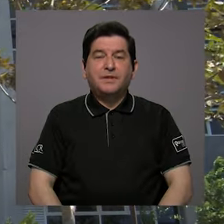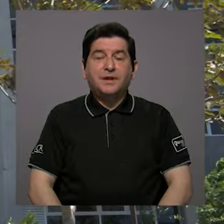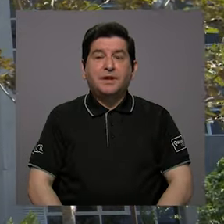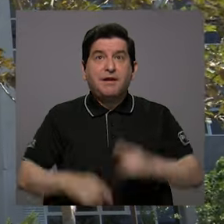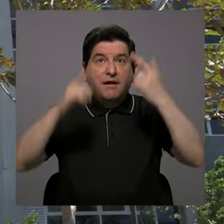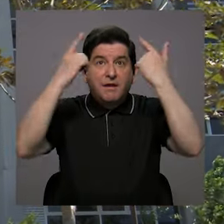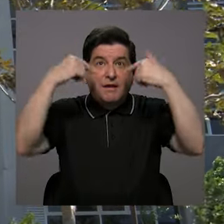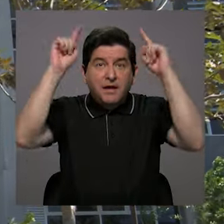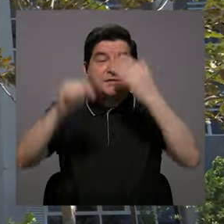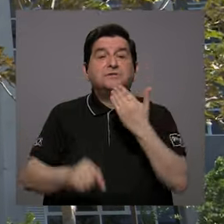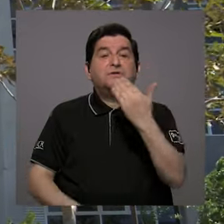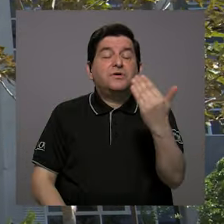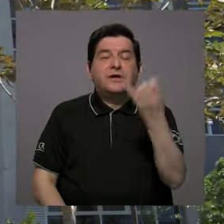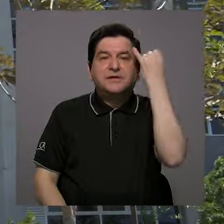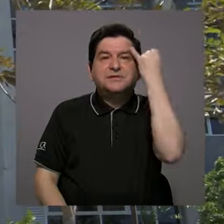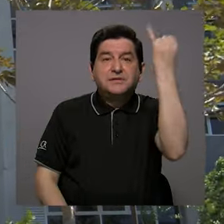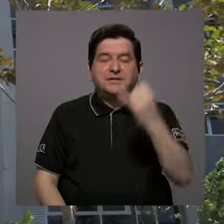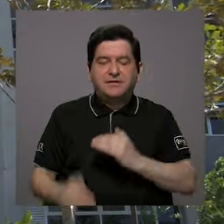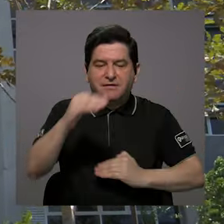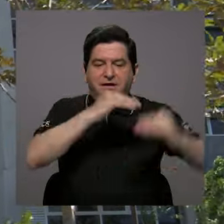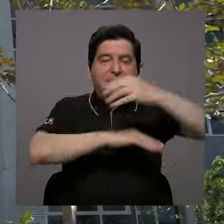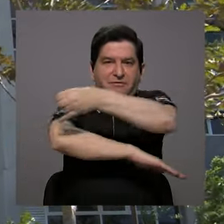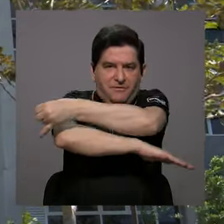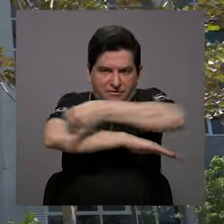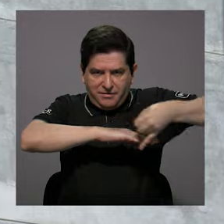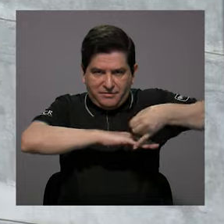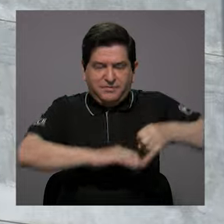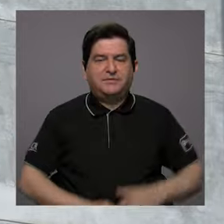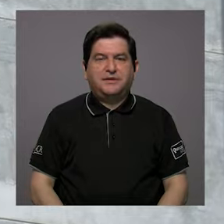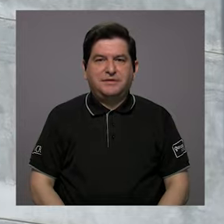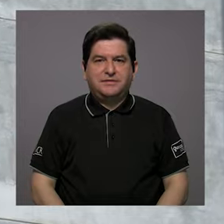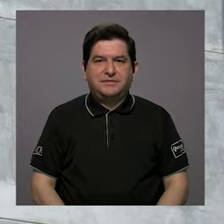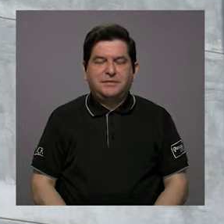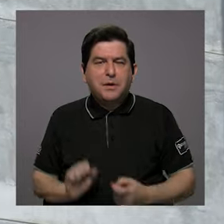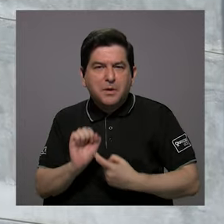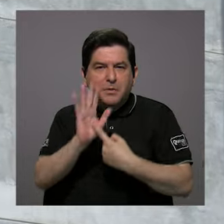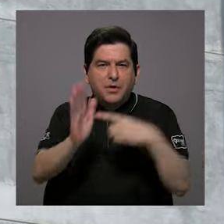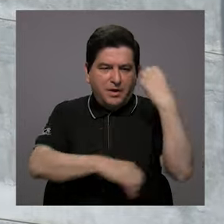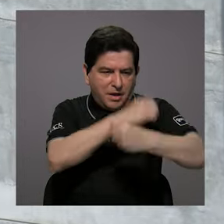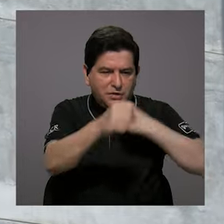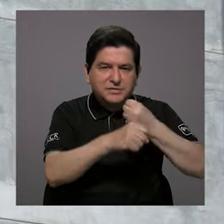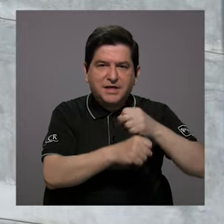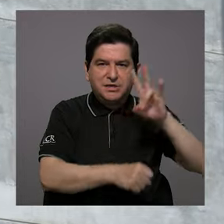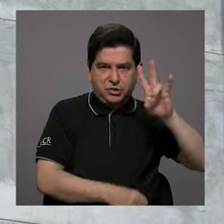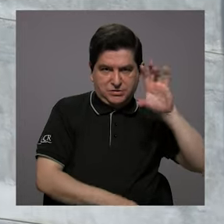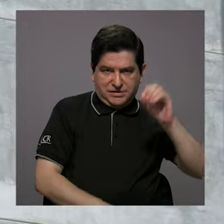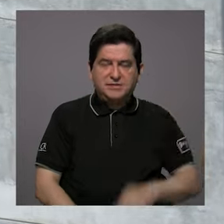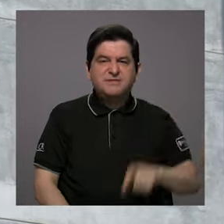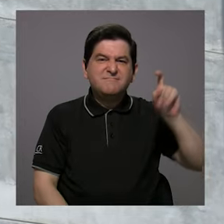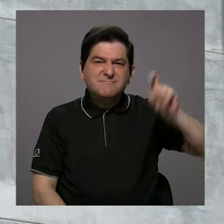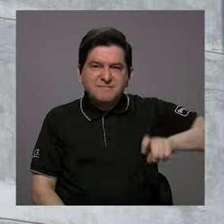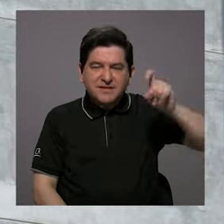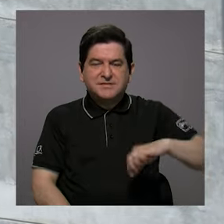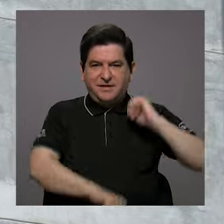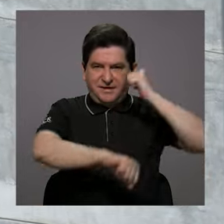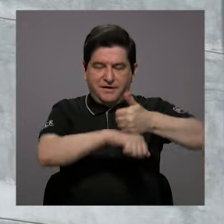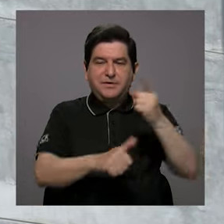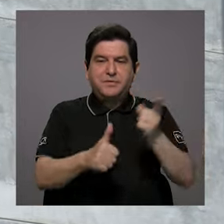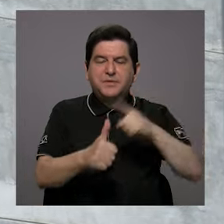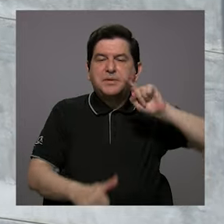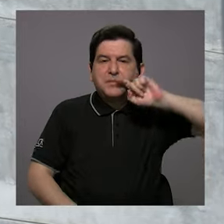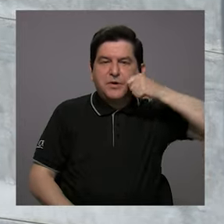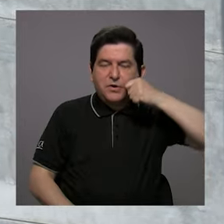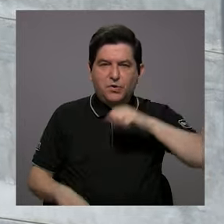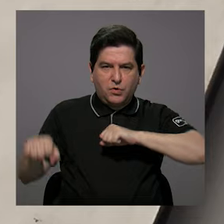Este gran logro se dio gracias a la iniciativa de la Facultad de Ingeniería, la cual proyectó en los años 70s la necesidad de crear